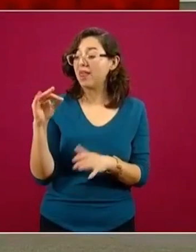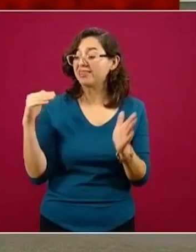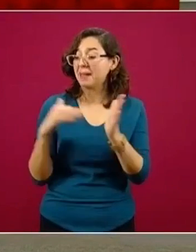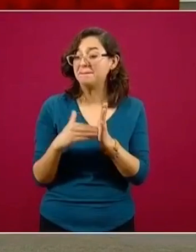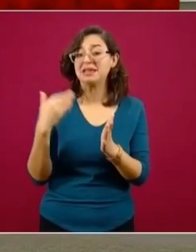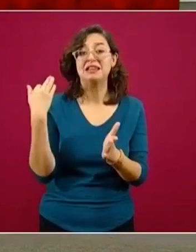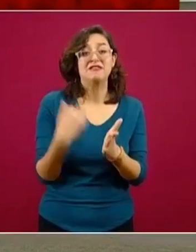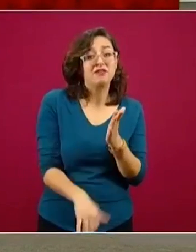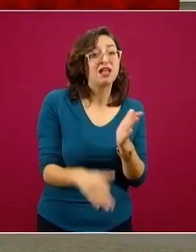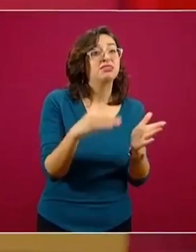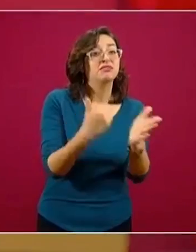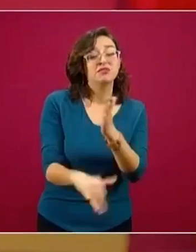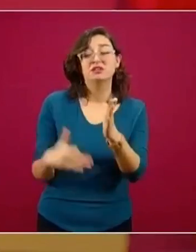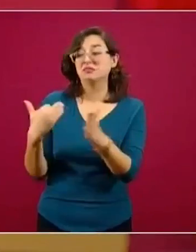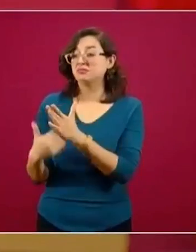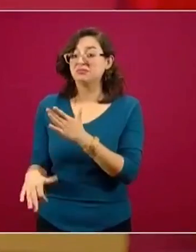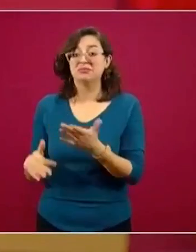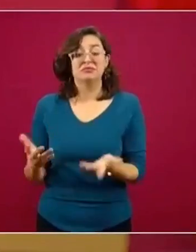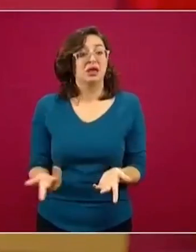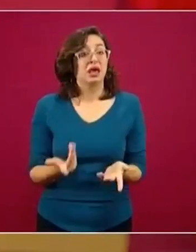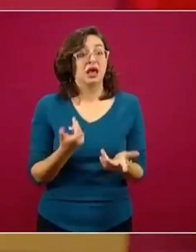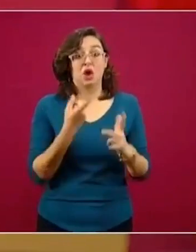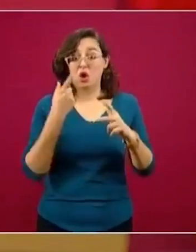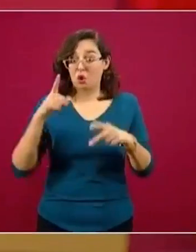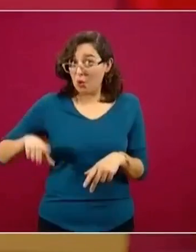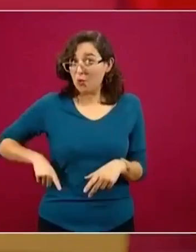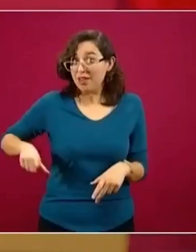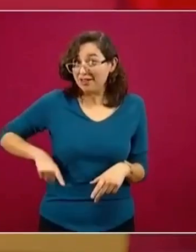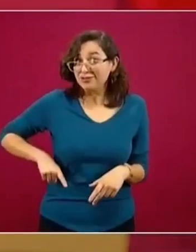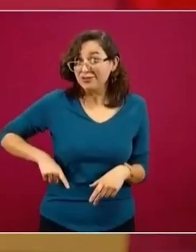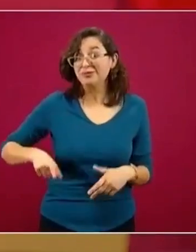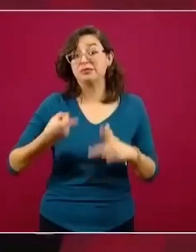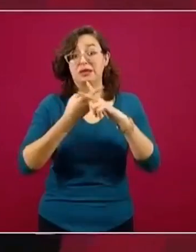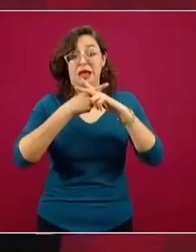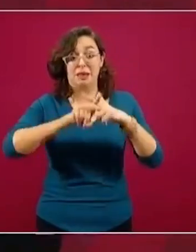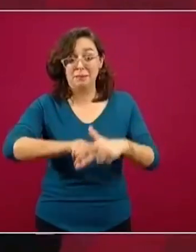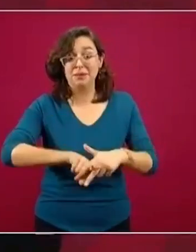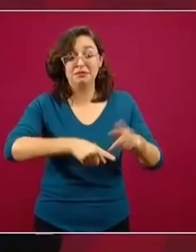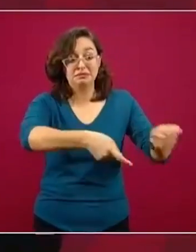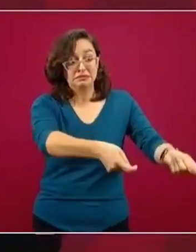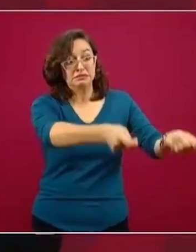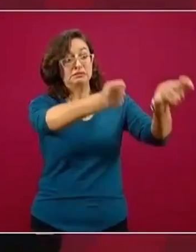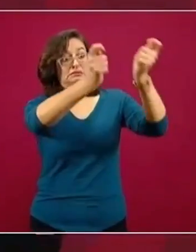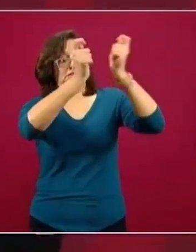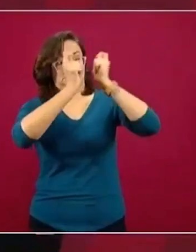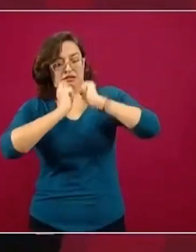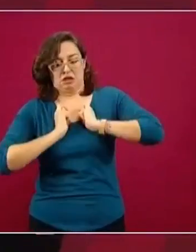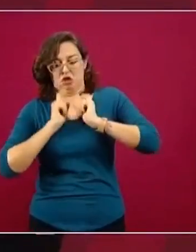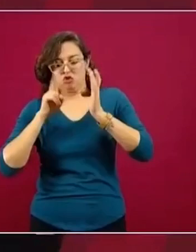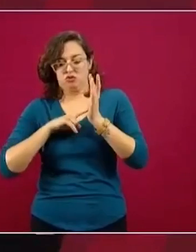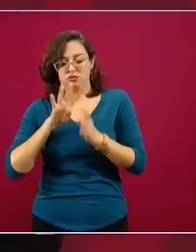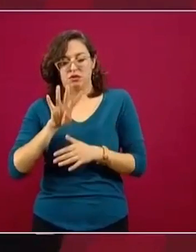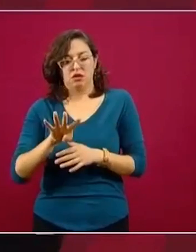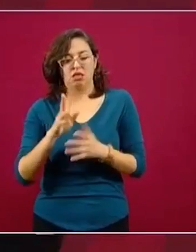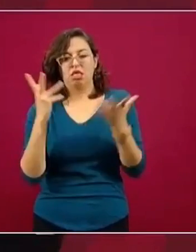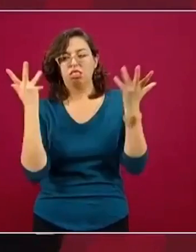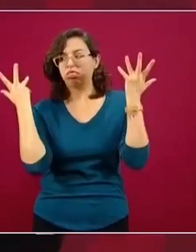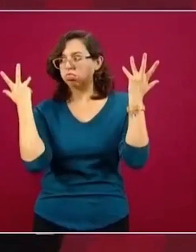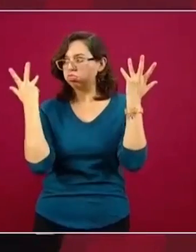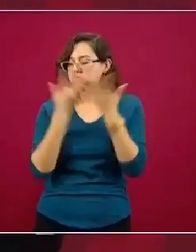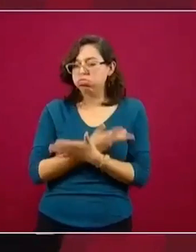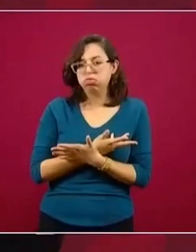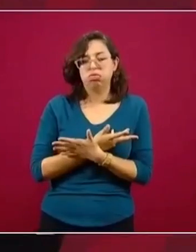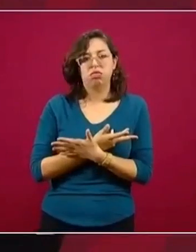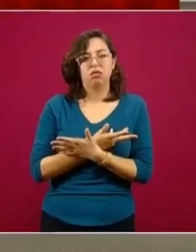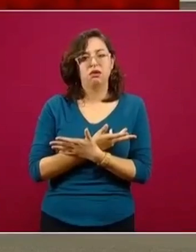profesionales de la salud. Así empezamos, no lo olvidemos, así empezó México en 2019 y así